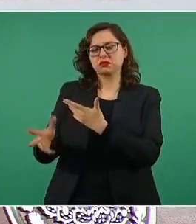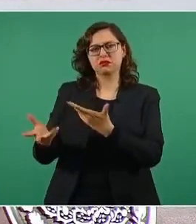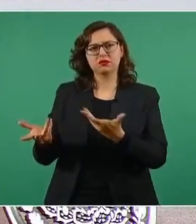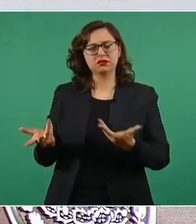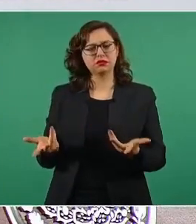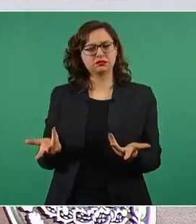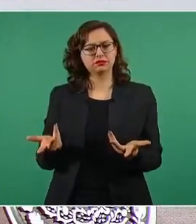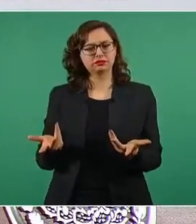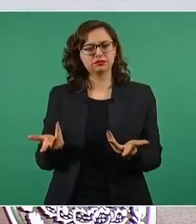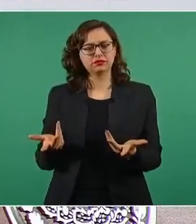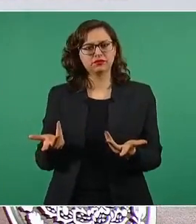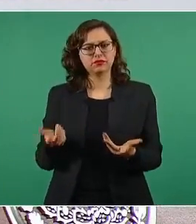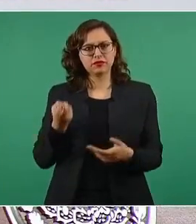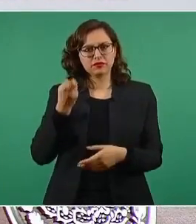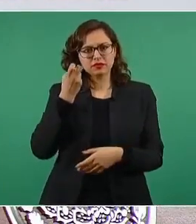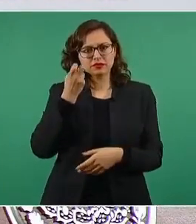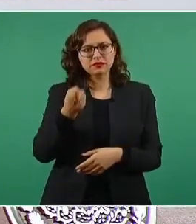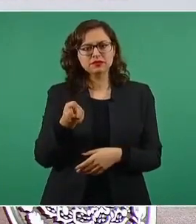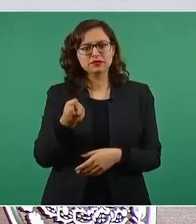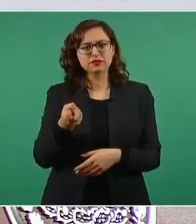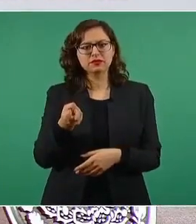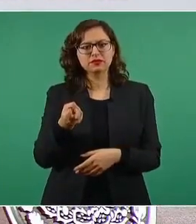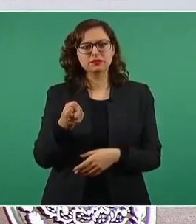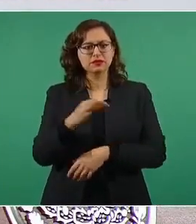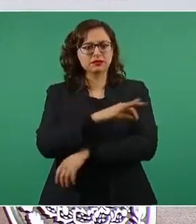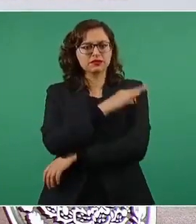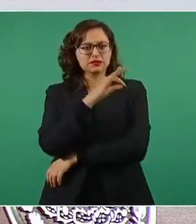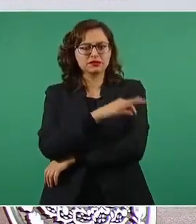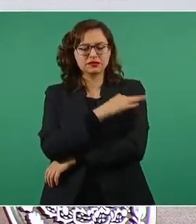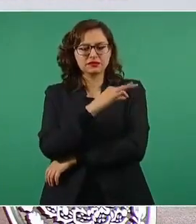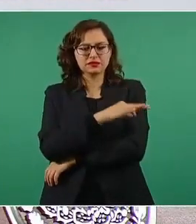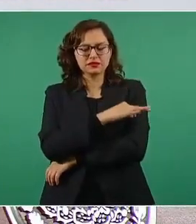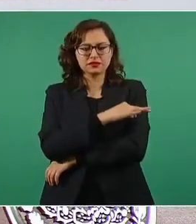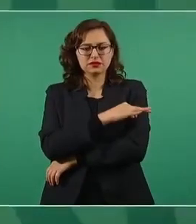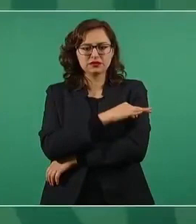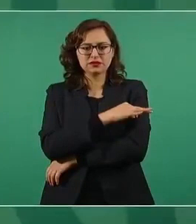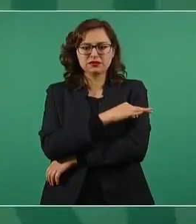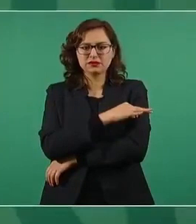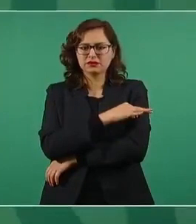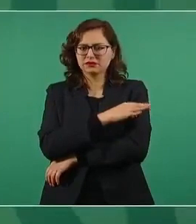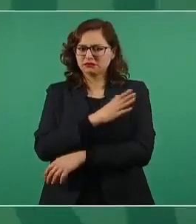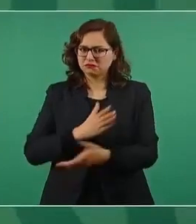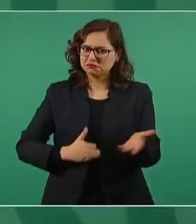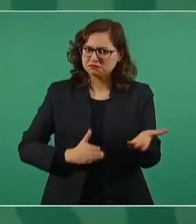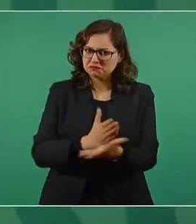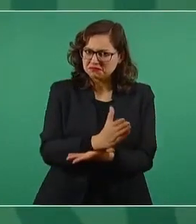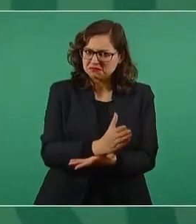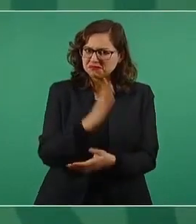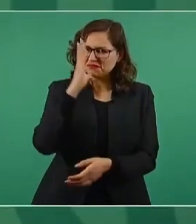tipo de vacuna entrar a un país,